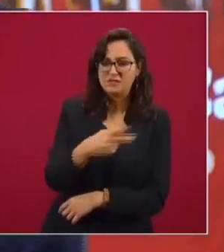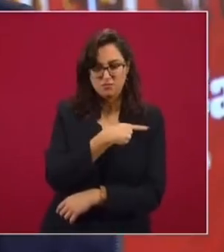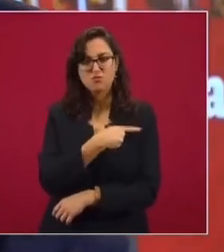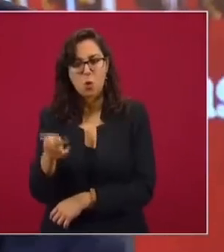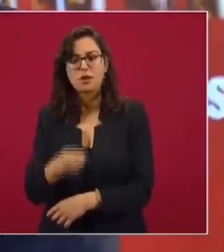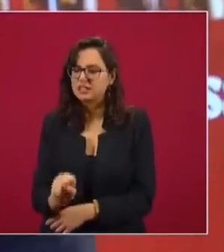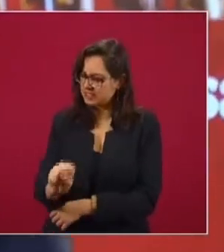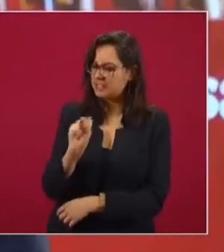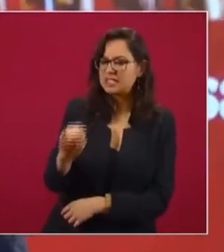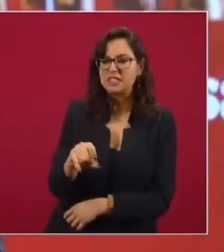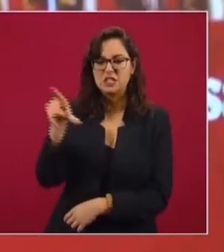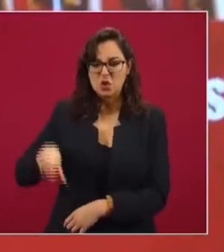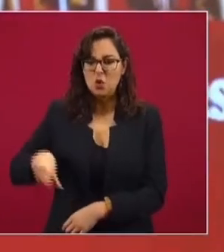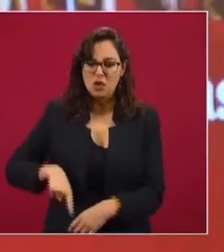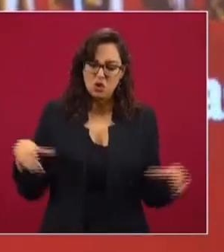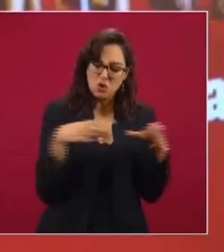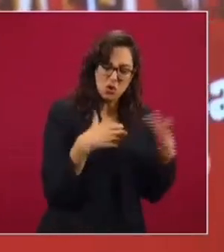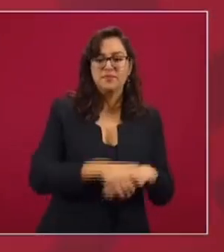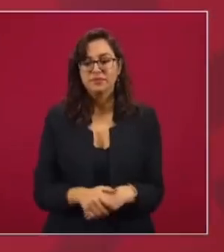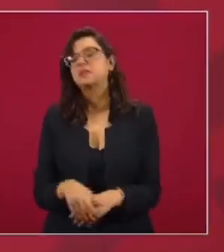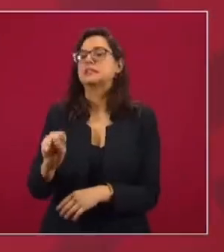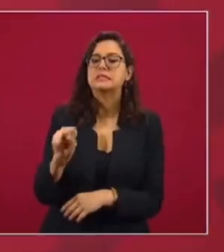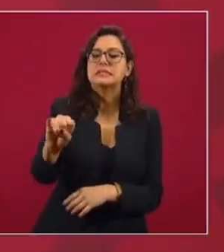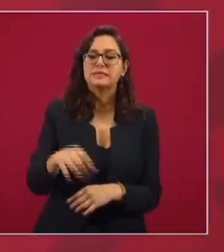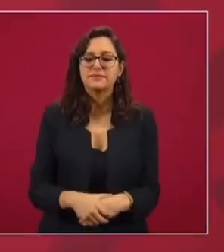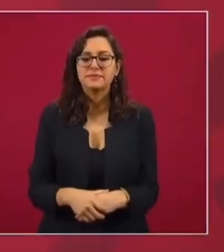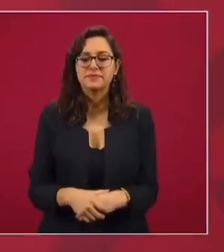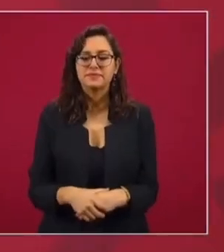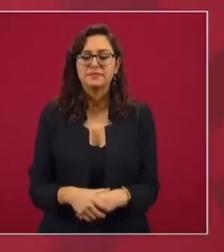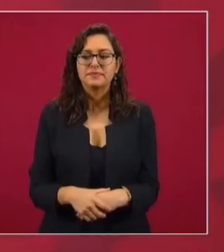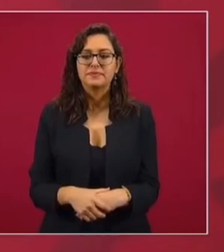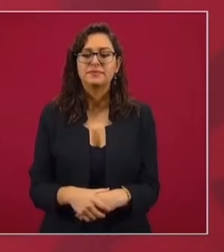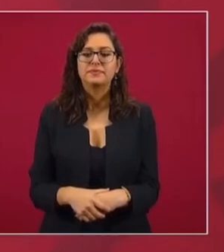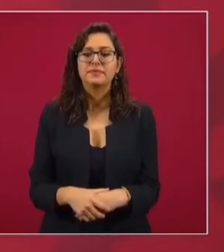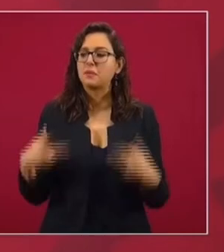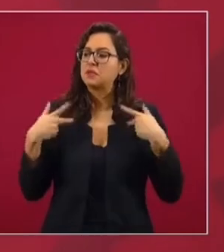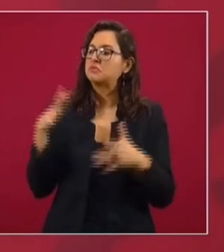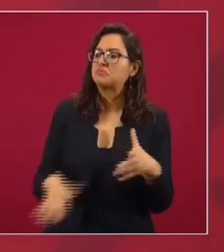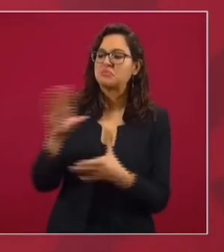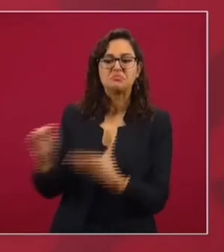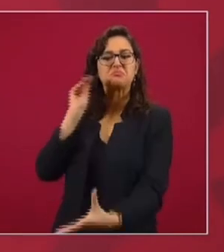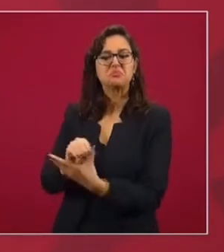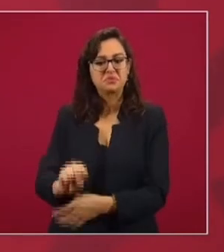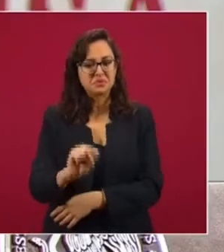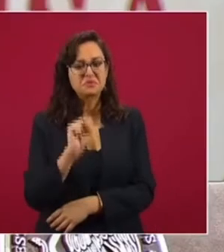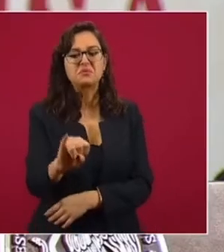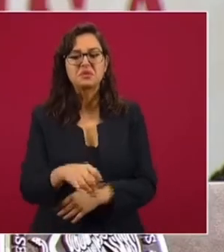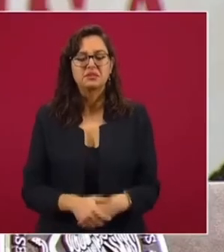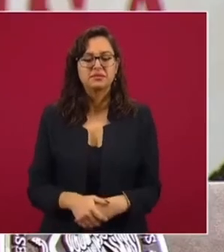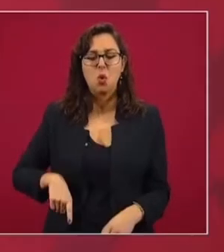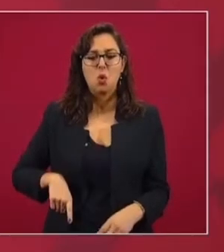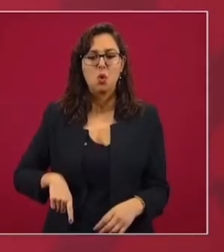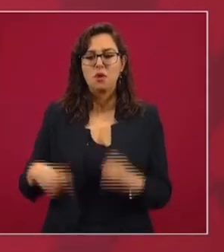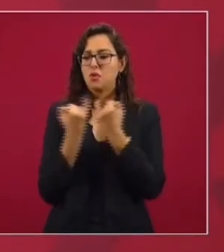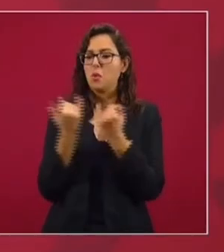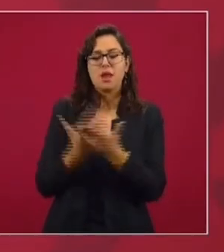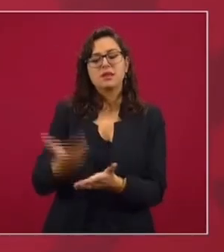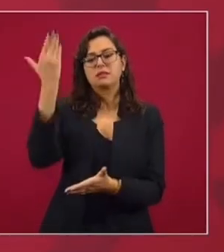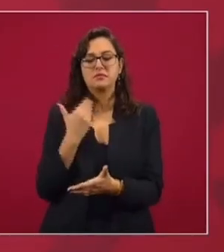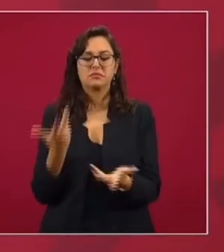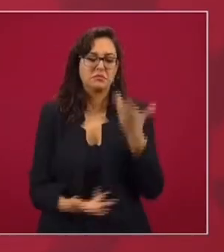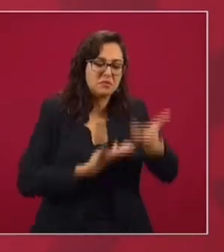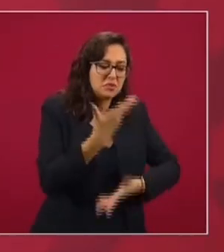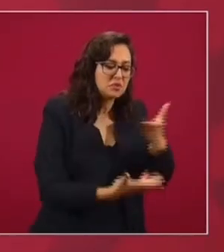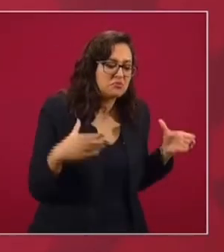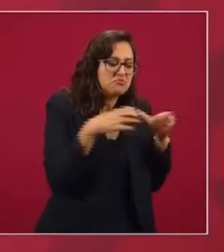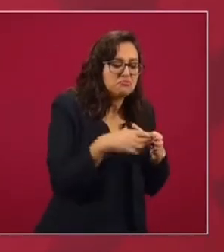pobreza. Sí a que el gobierno esté al servicio de una minoría a paz. Sí a que se le dé la espalda al pueblo. Sí a que el gobierno, como era antes, un